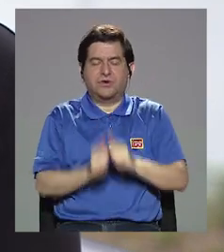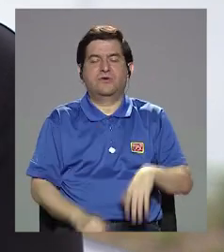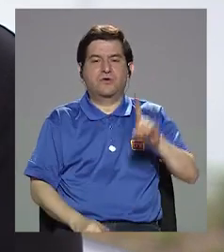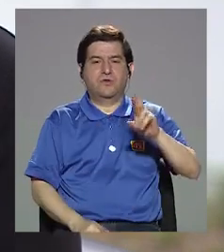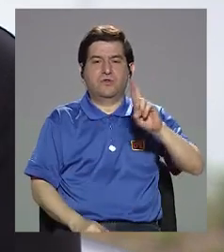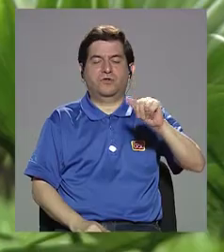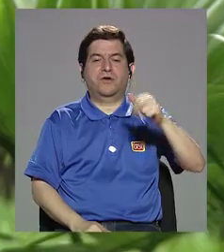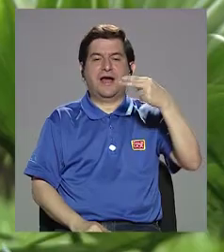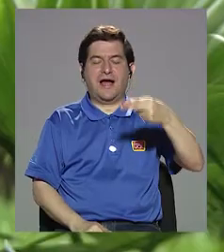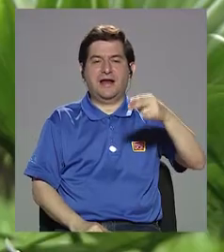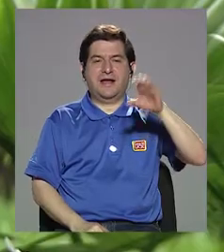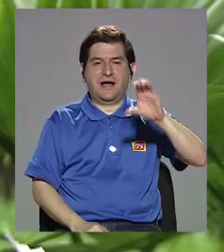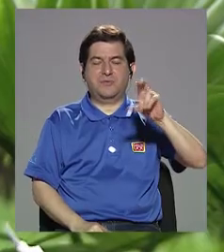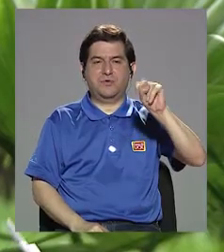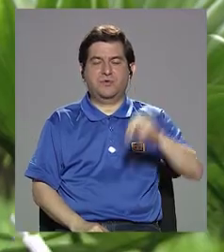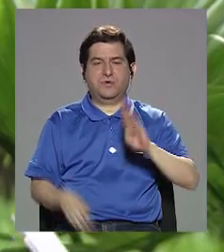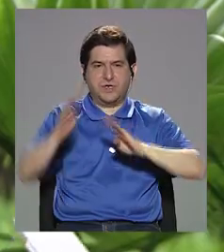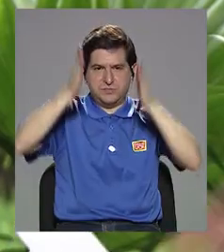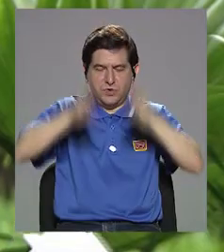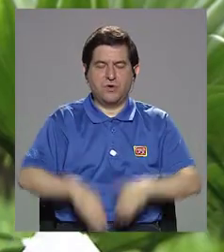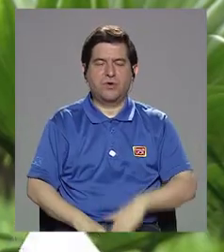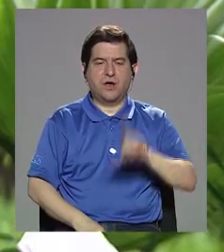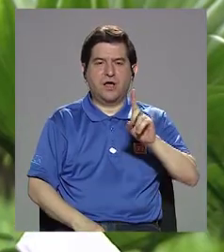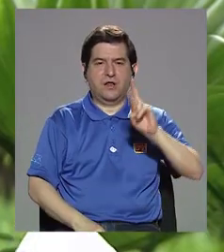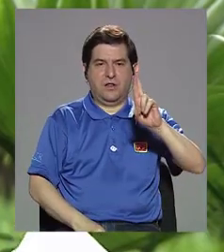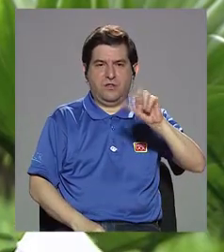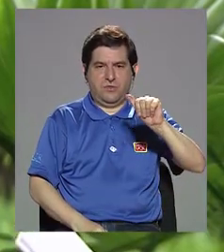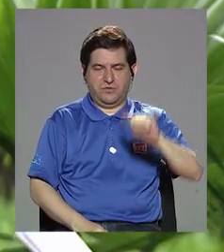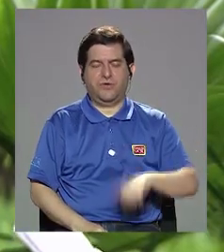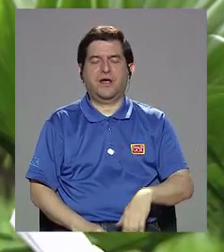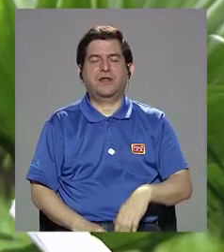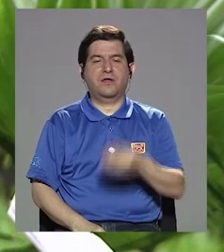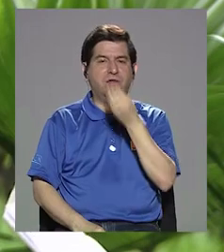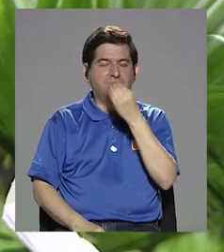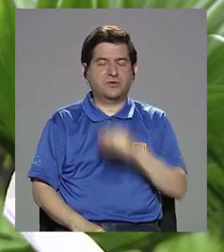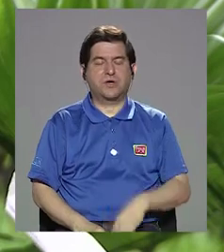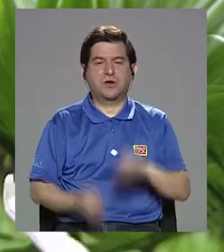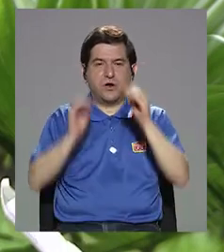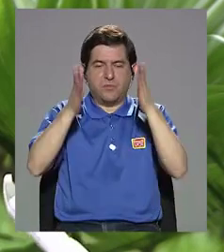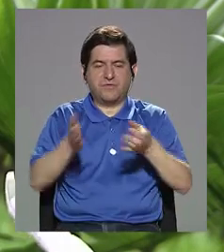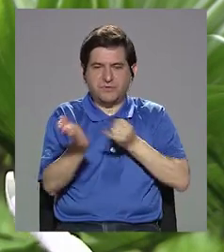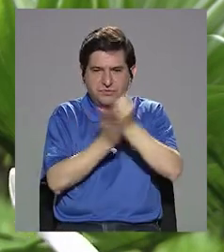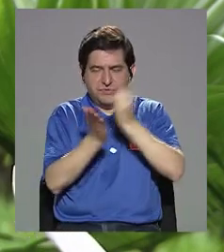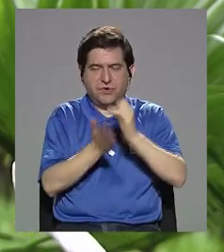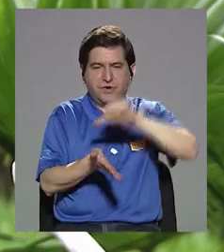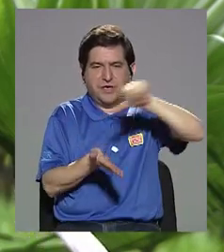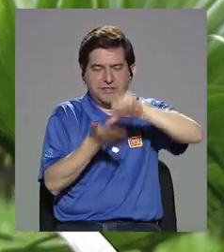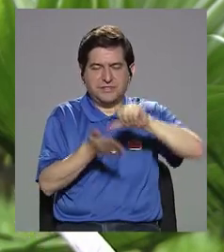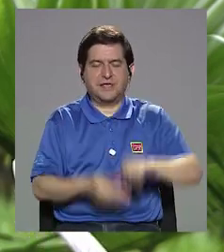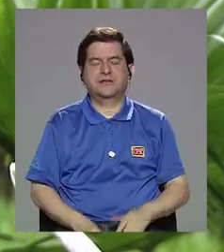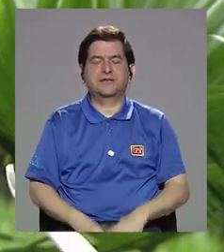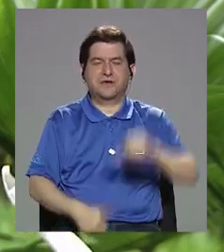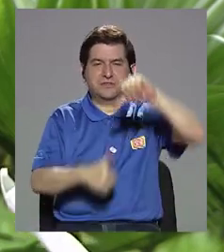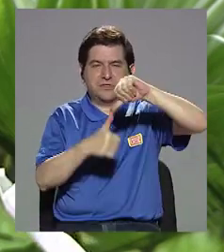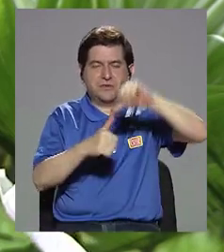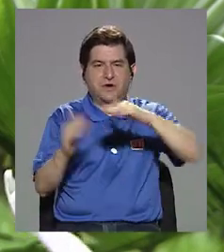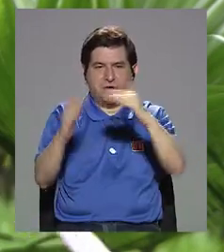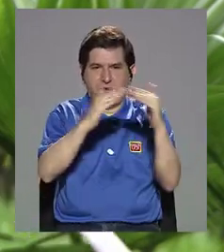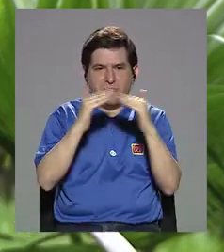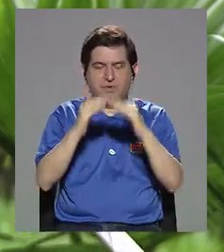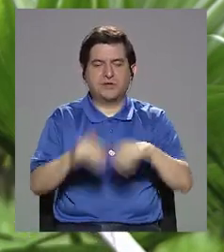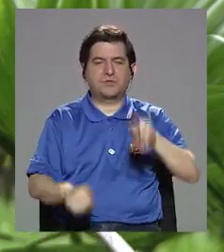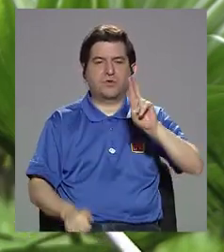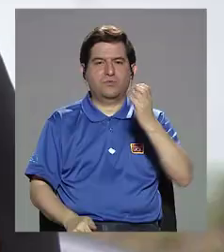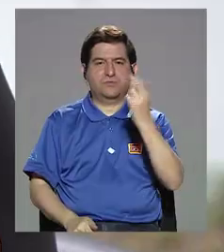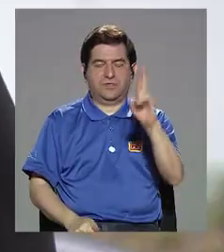acompaña la doctora Jania Campos Núñez, ella es bióloga, doctora en nutrición, profesora e investigadora del Centro Centroamericano de Población de